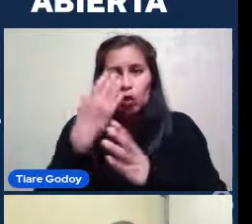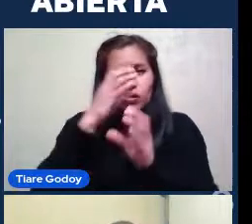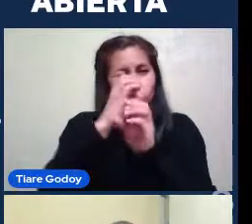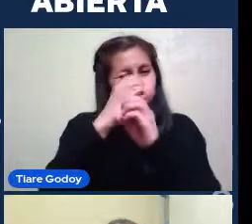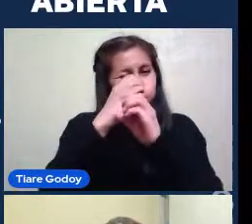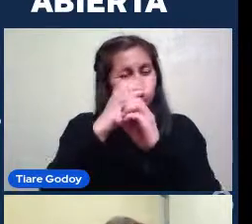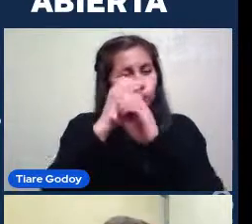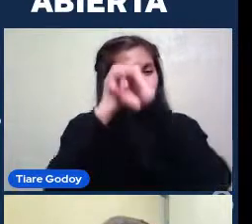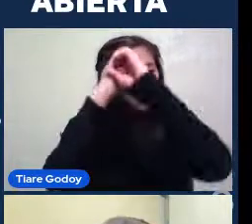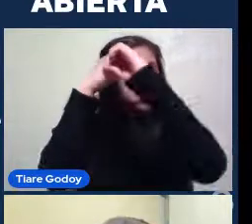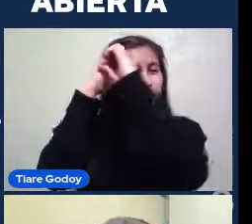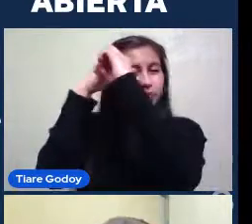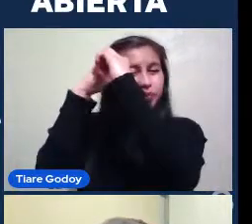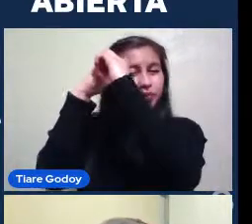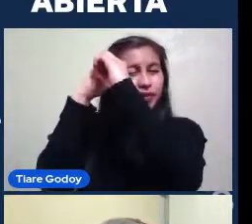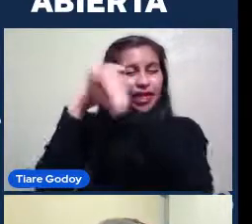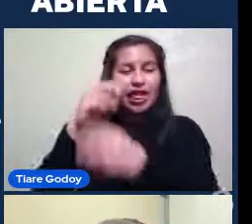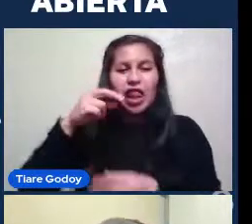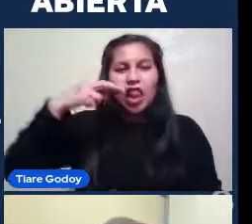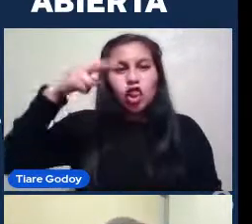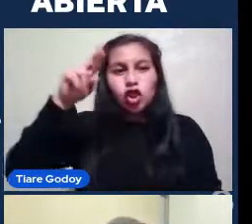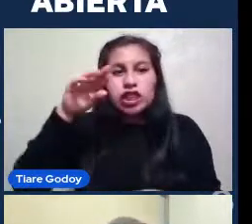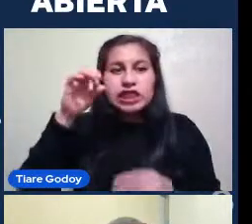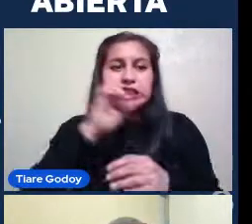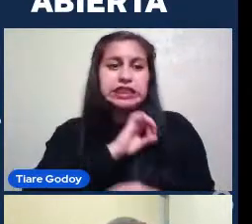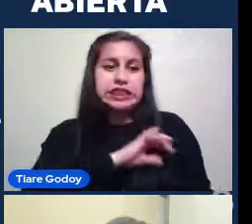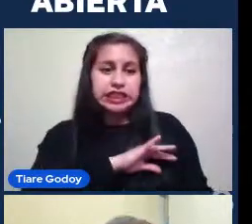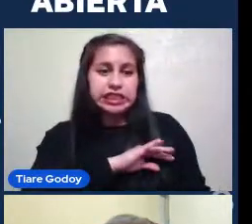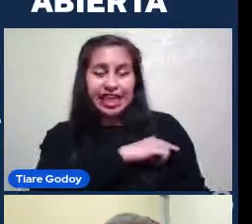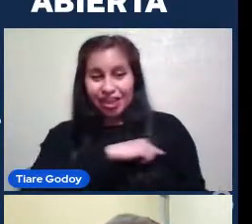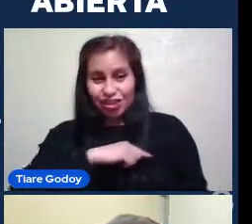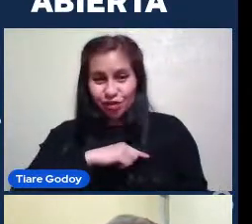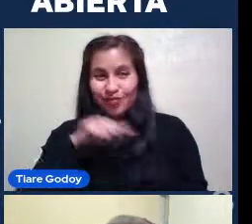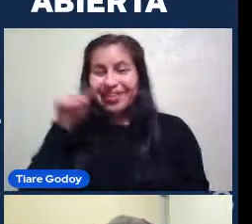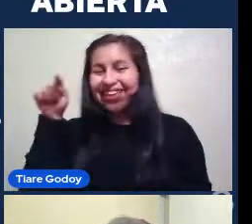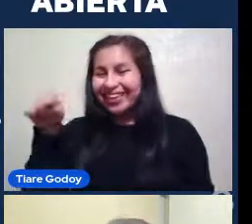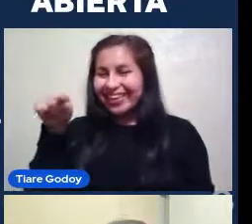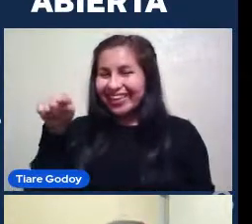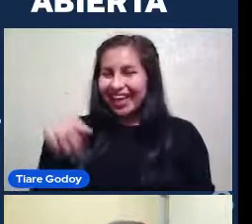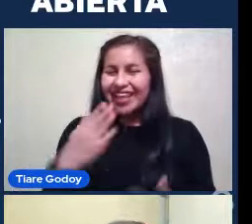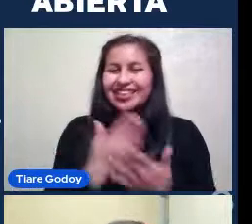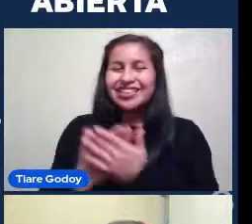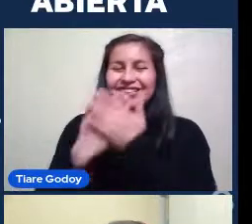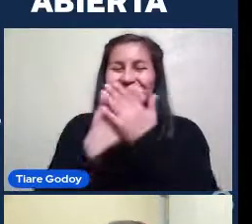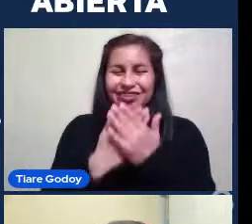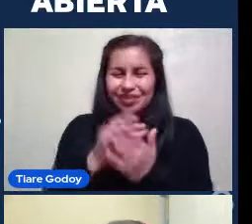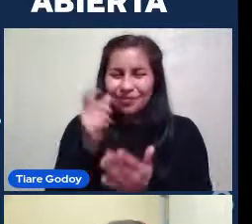el norte de Chile Lleva su nombre El telescopio De Vera Rubin El observatorio Perdón De Vera Rubin